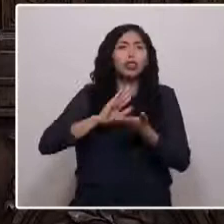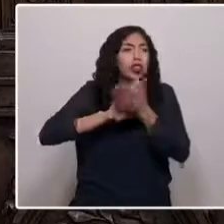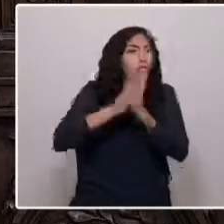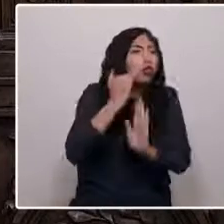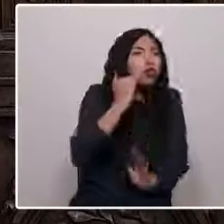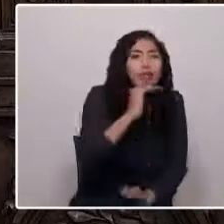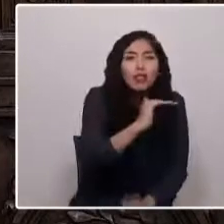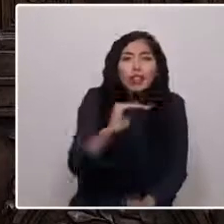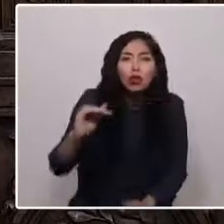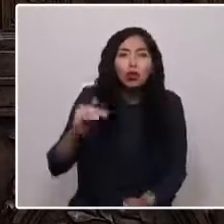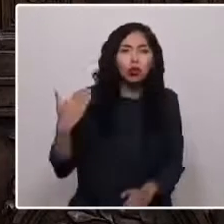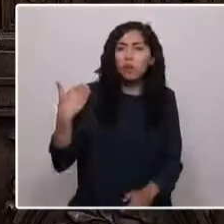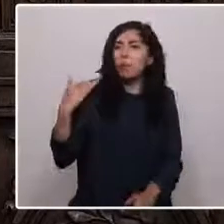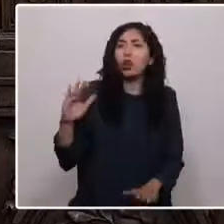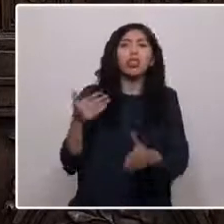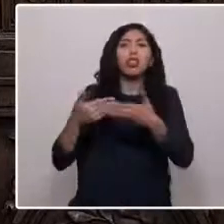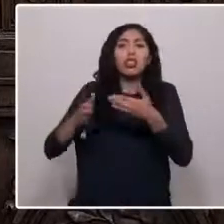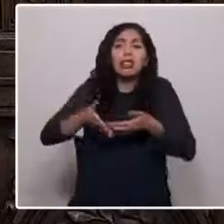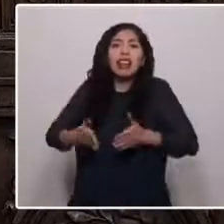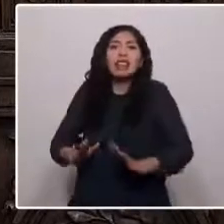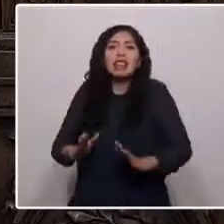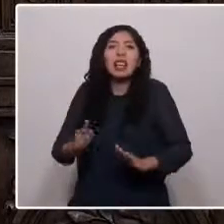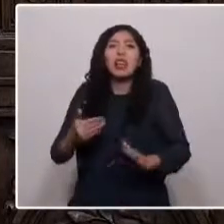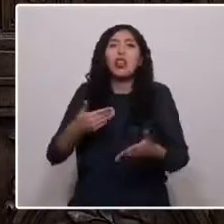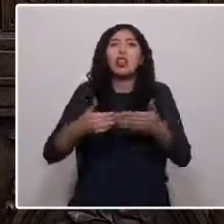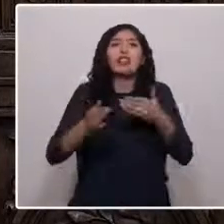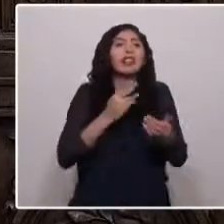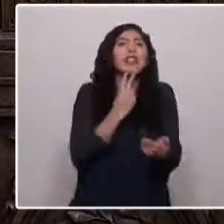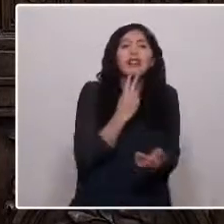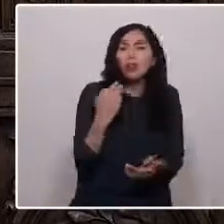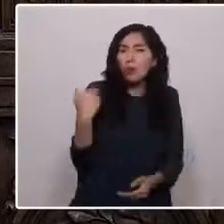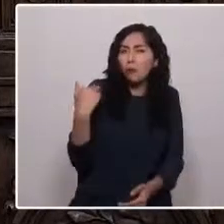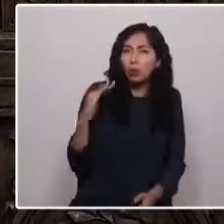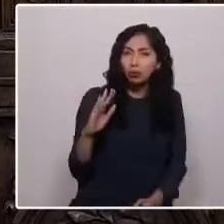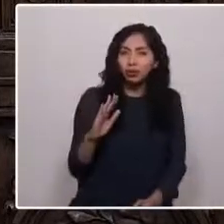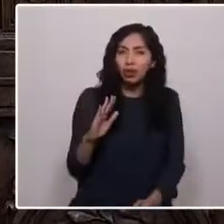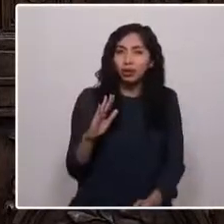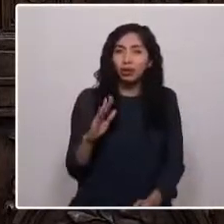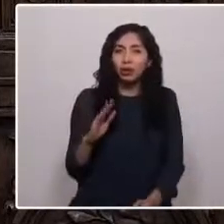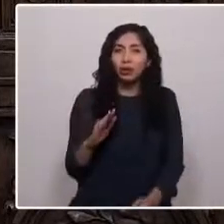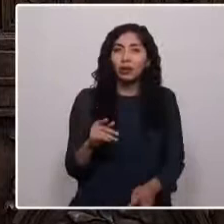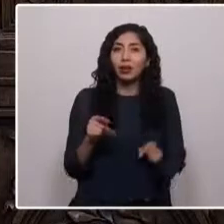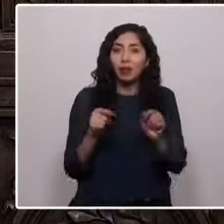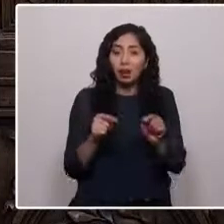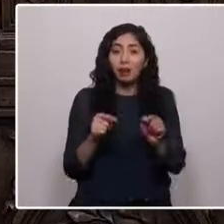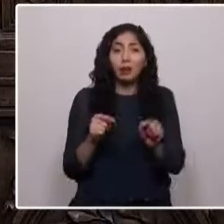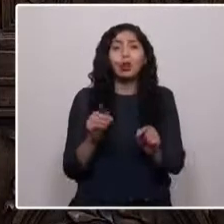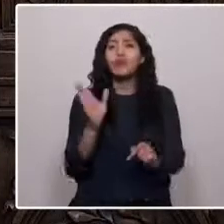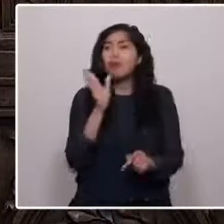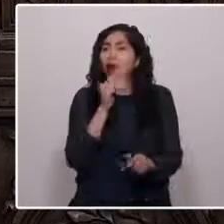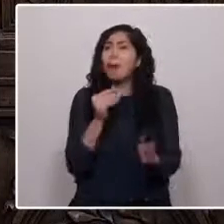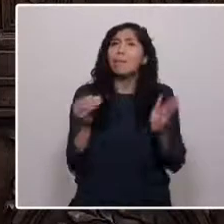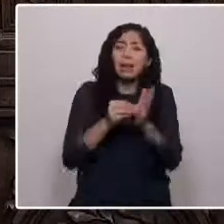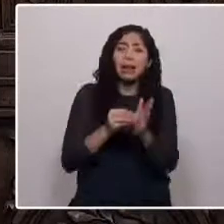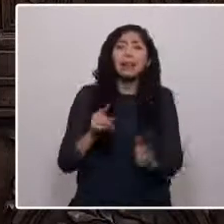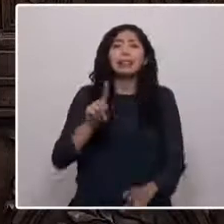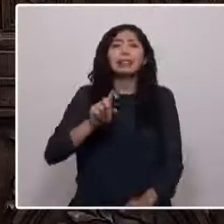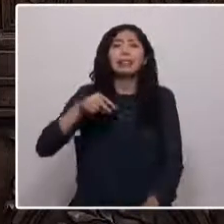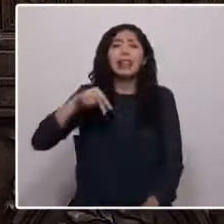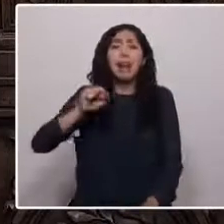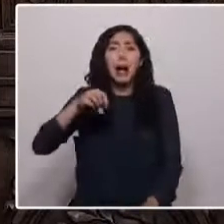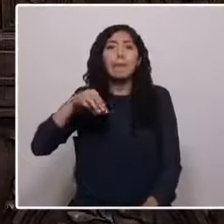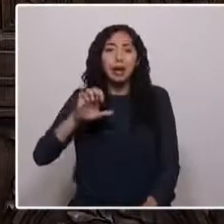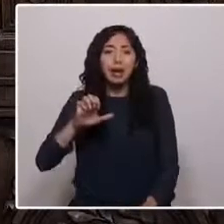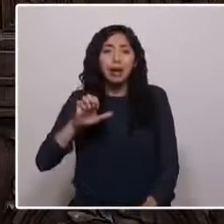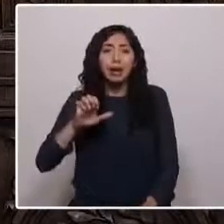importe donde se nazca o se habite, para que eso no sea determinante de su futuro, para que no exista más el Sename, para